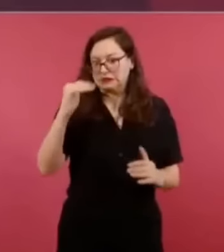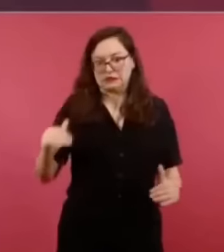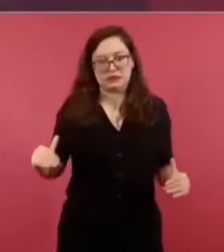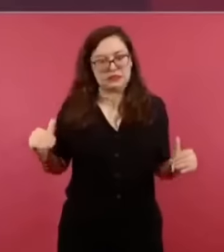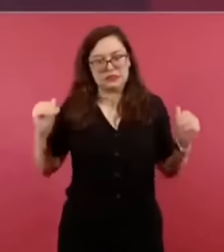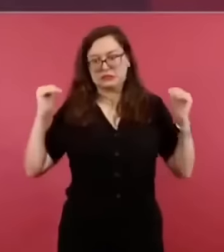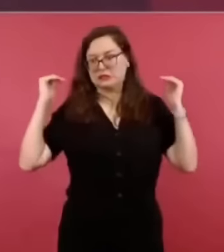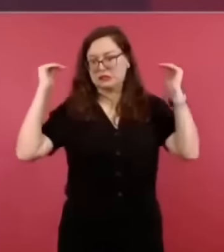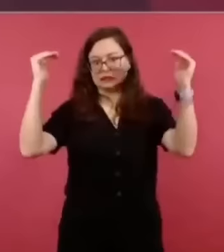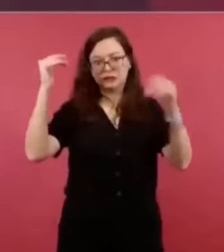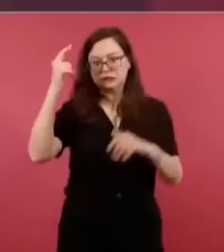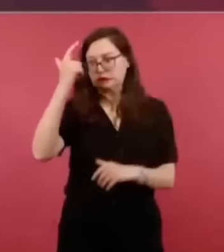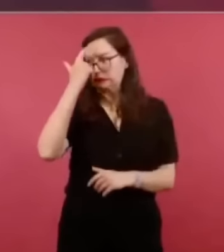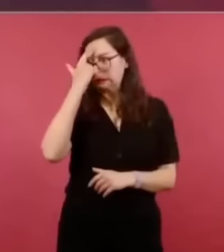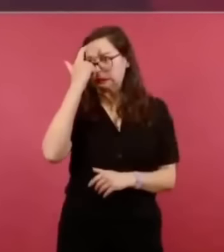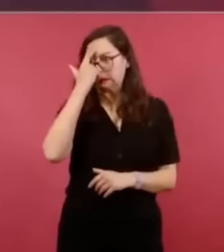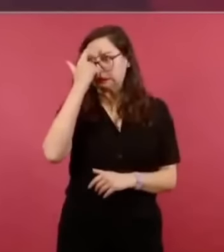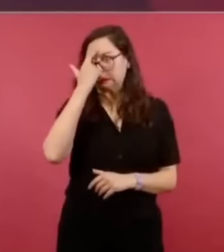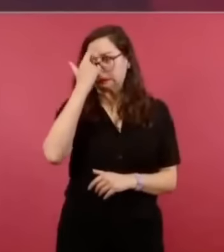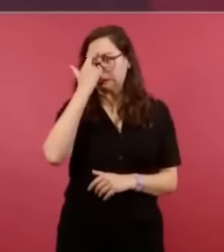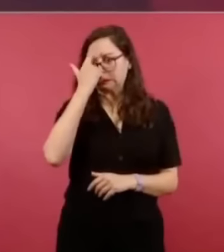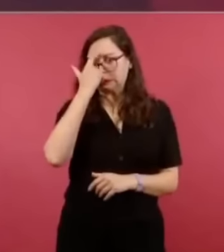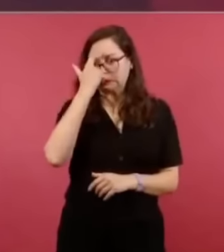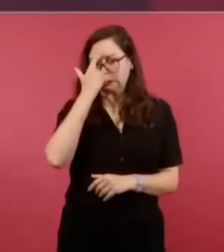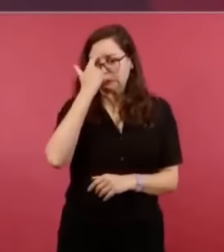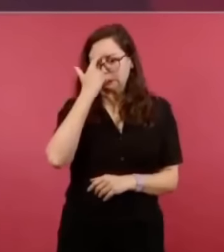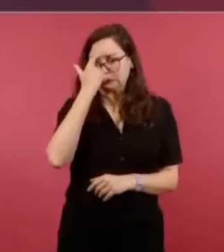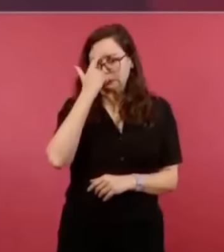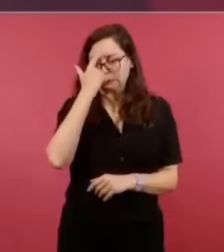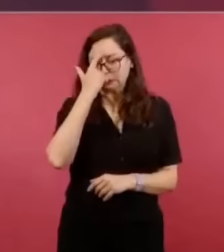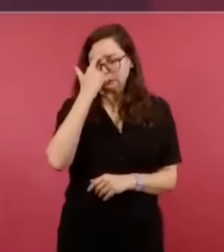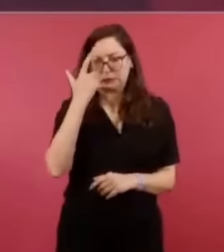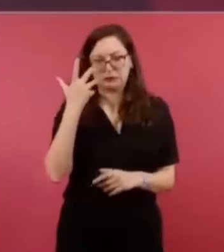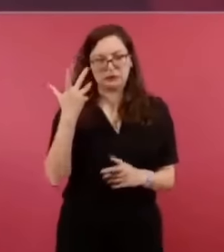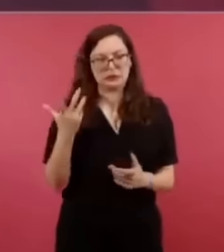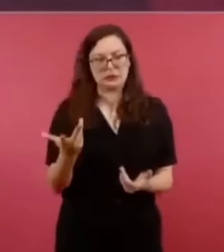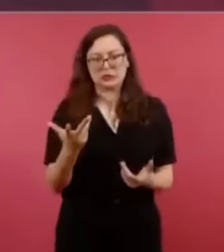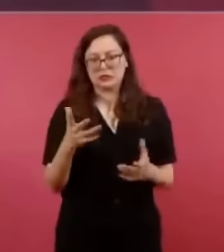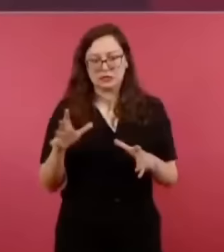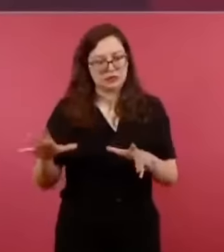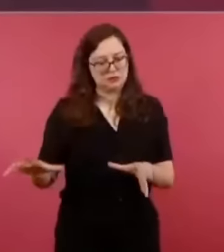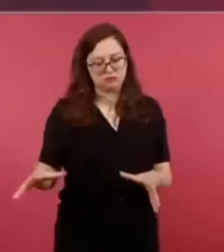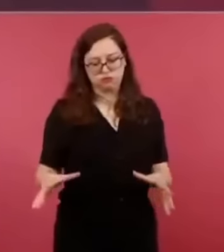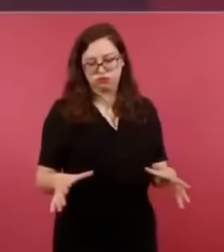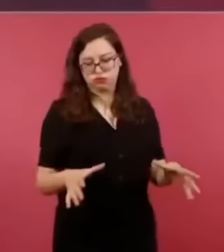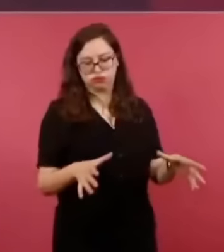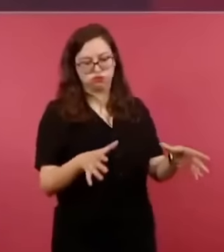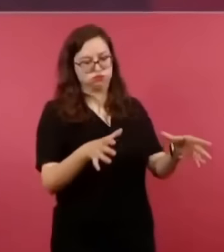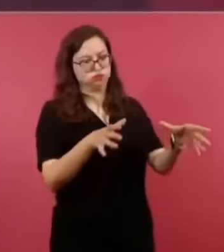considerándose que son de una clase superior,